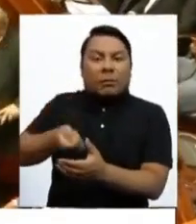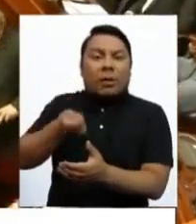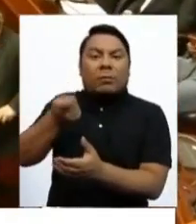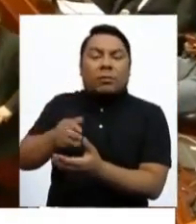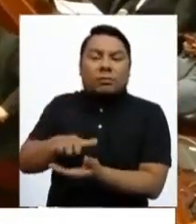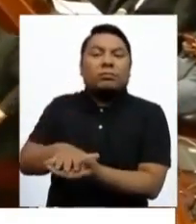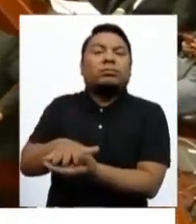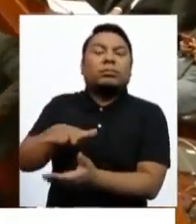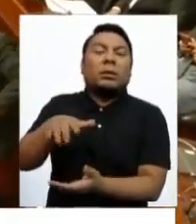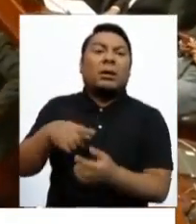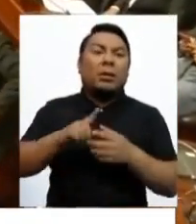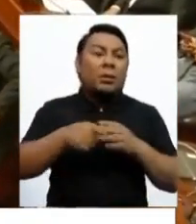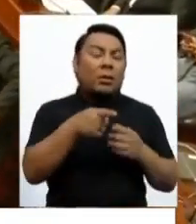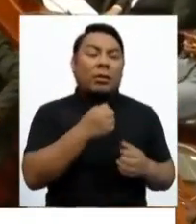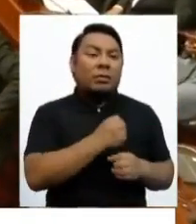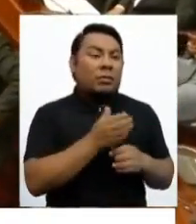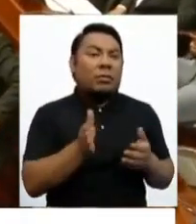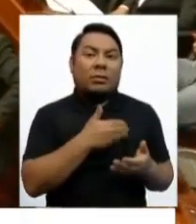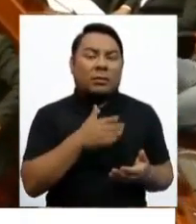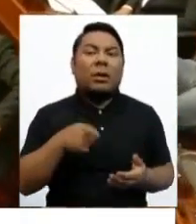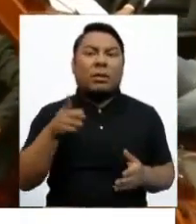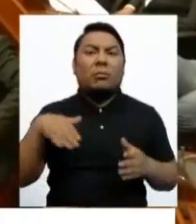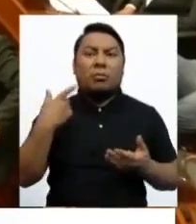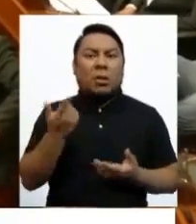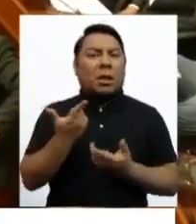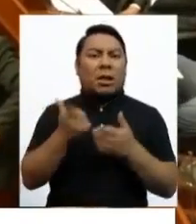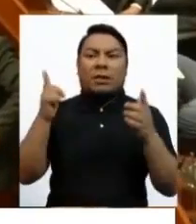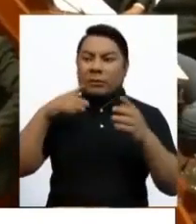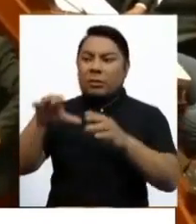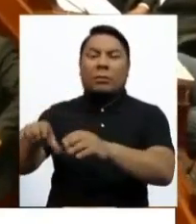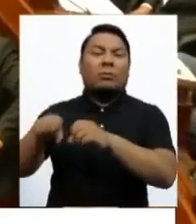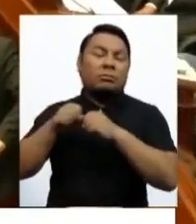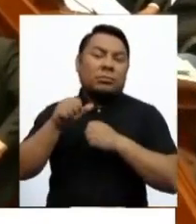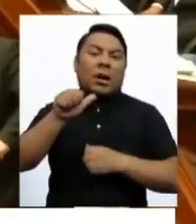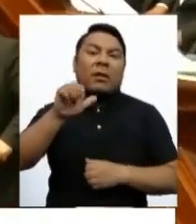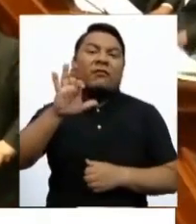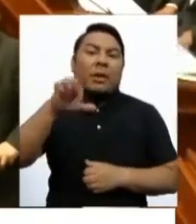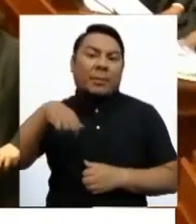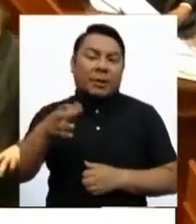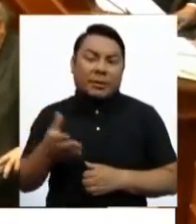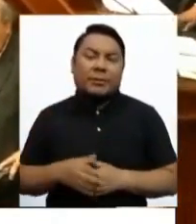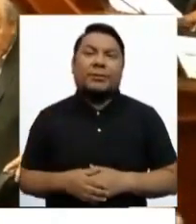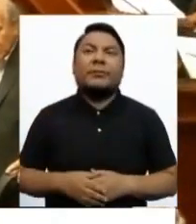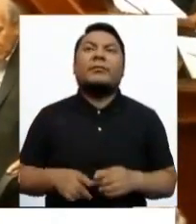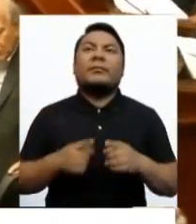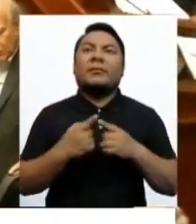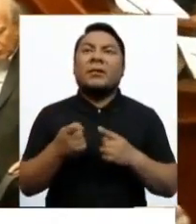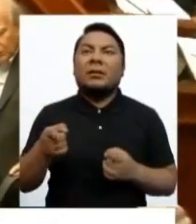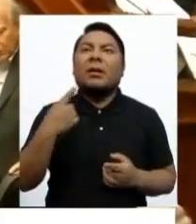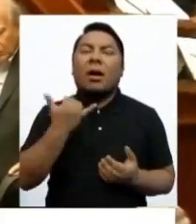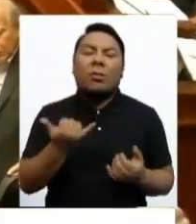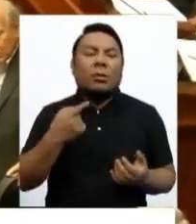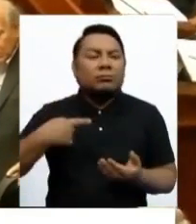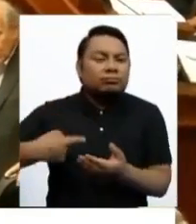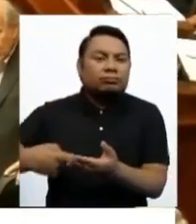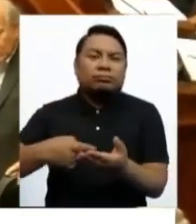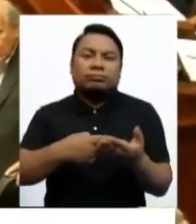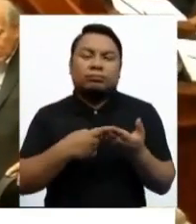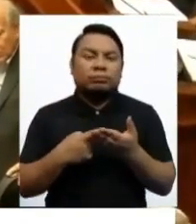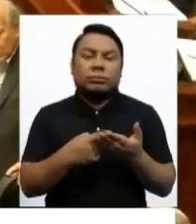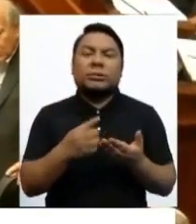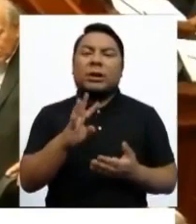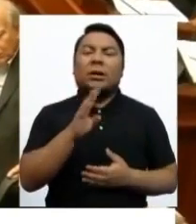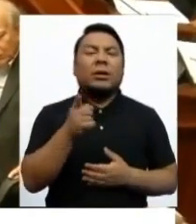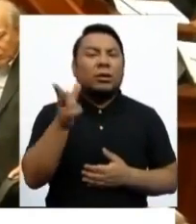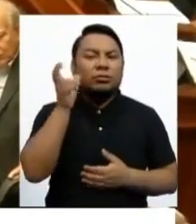fondo de pensiones que las tienen las AFPs. Un debate encendido el que se está dando aquí. Vamos a